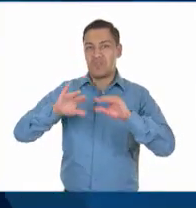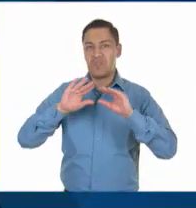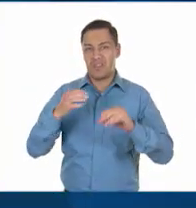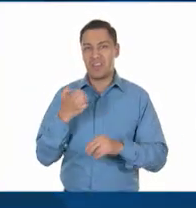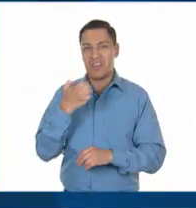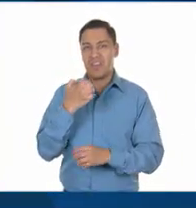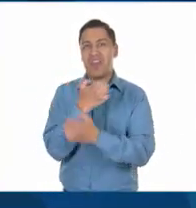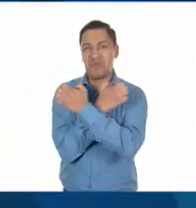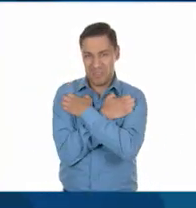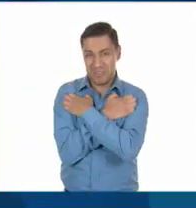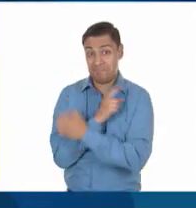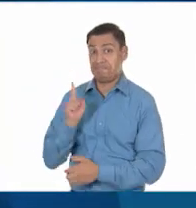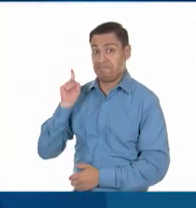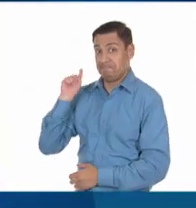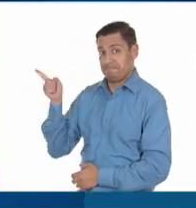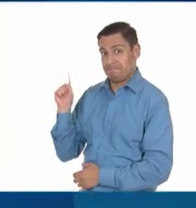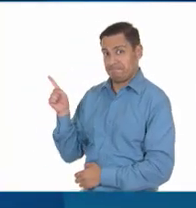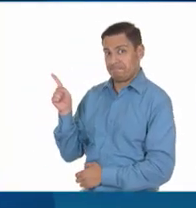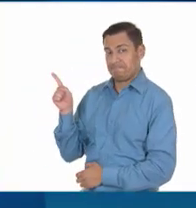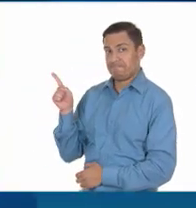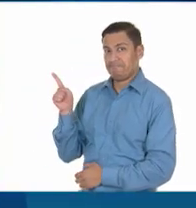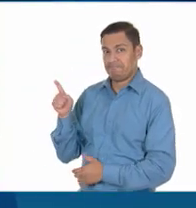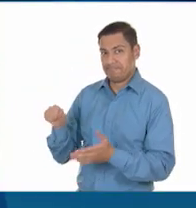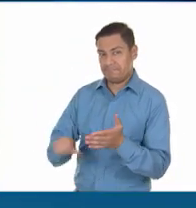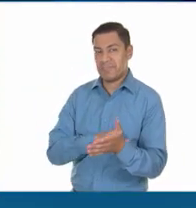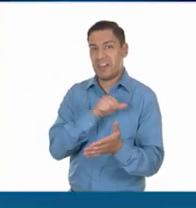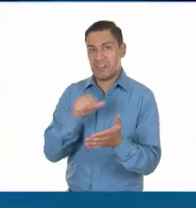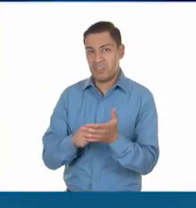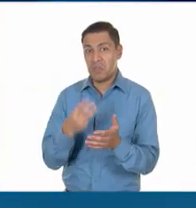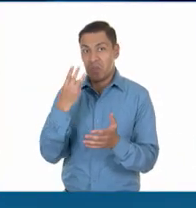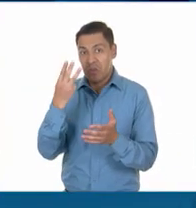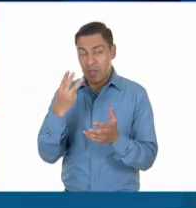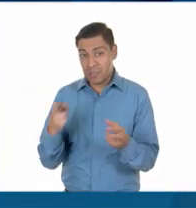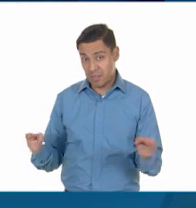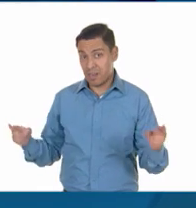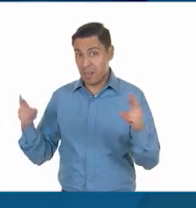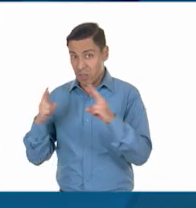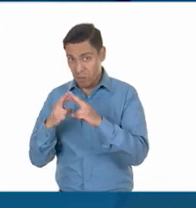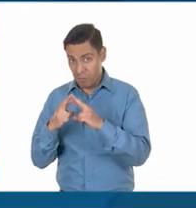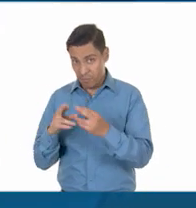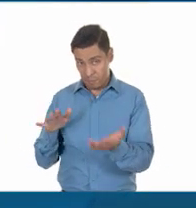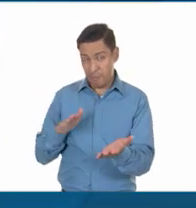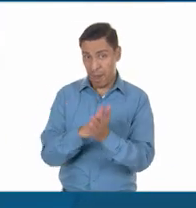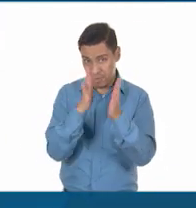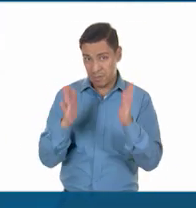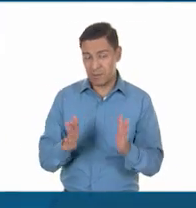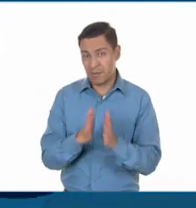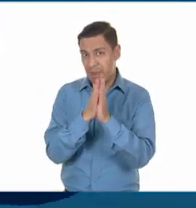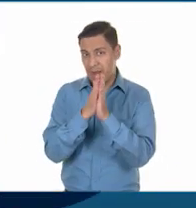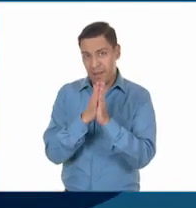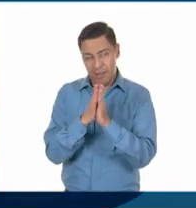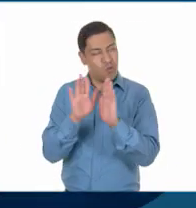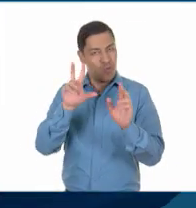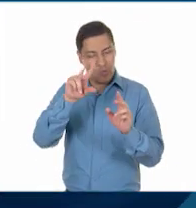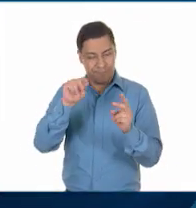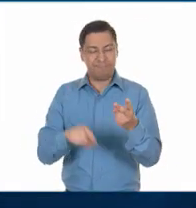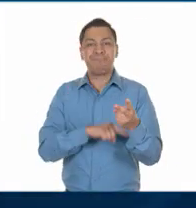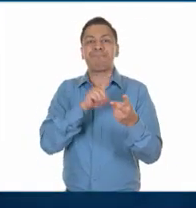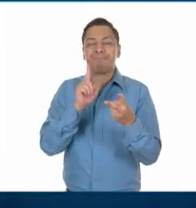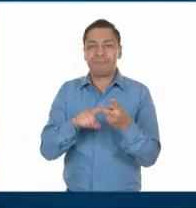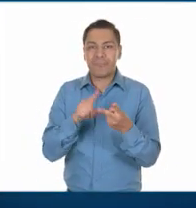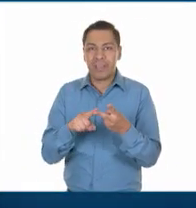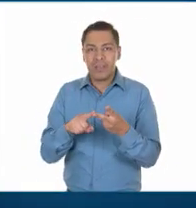el artículo 3 garantiza que en la educación no deben participar el clero y también establece que la educación es obligatoria y